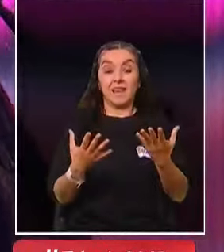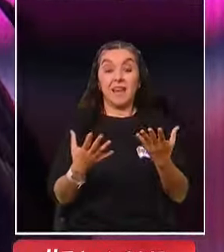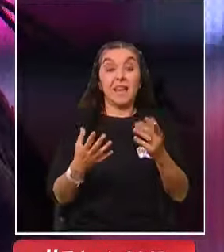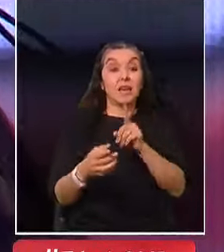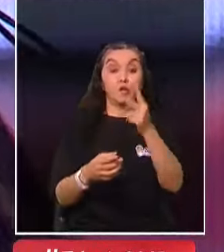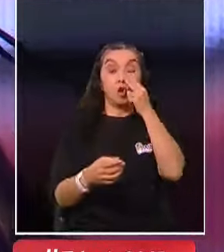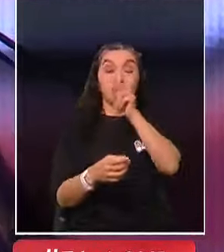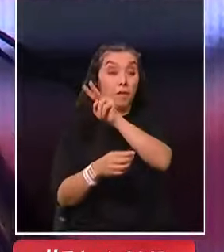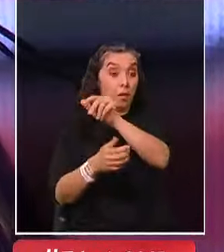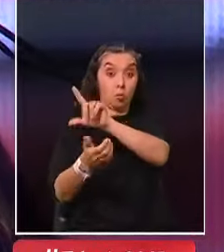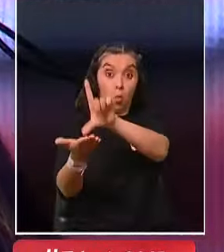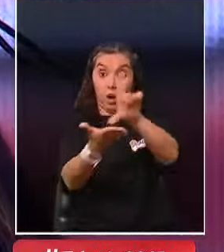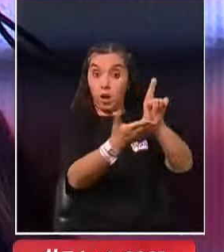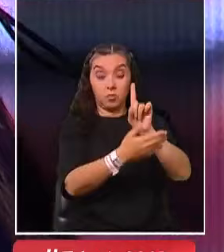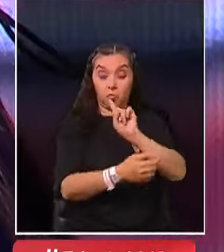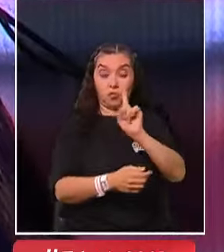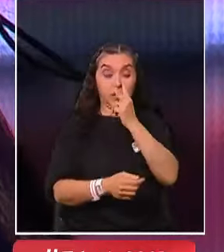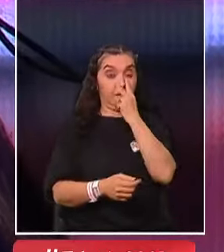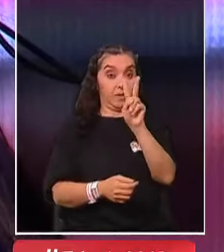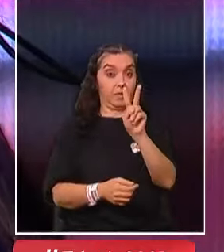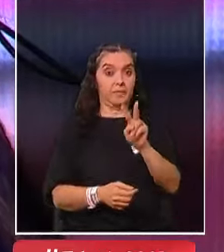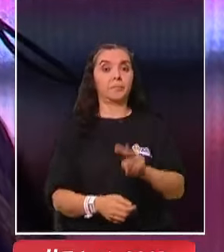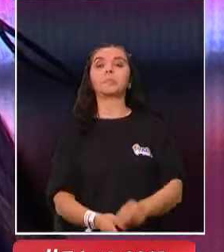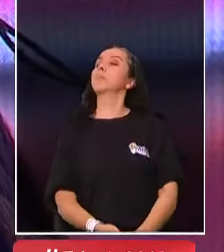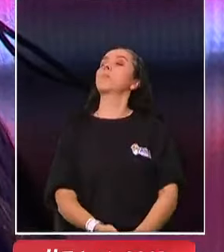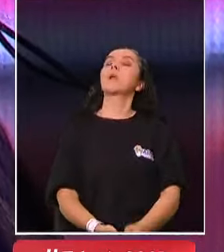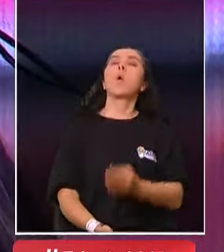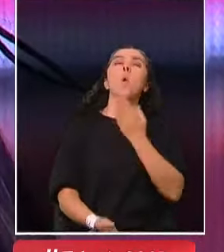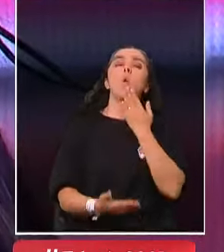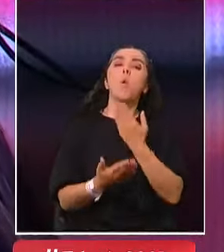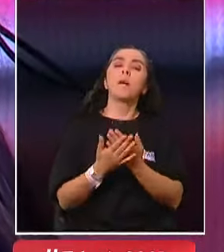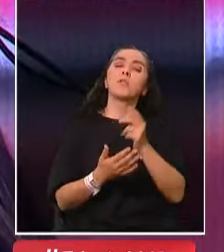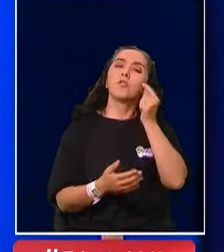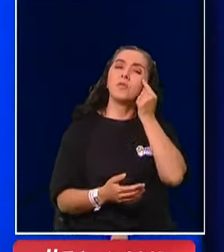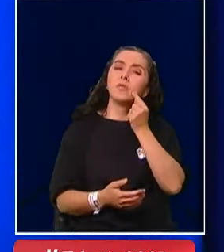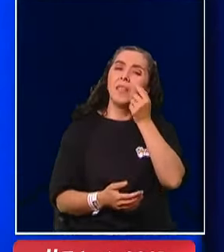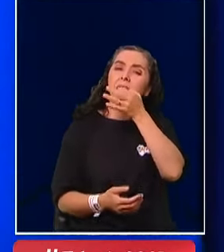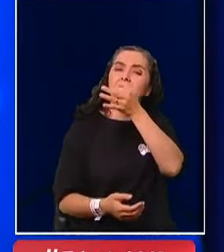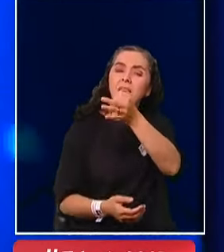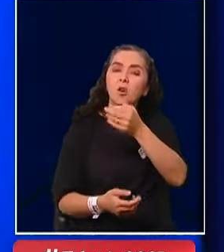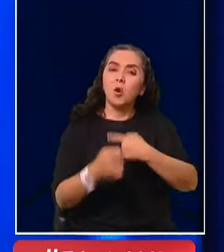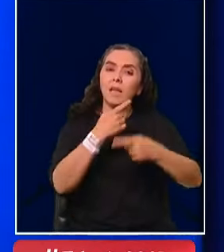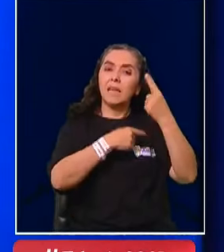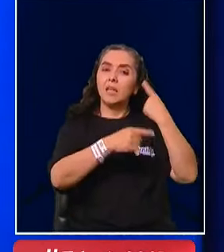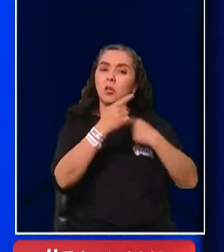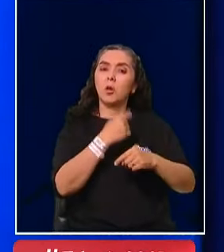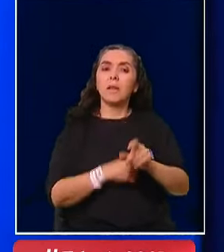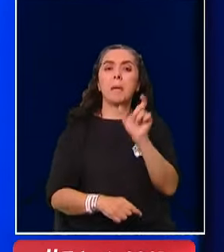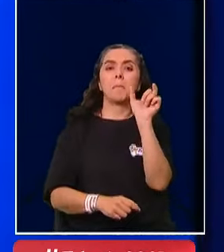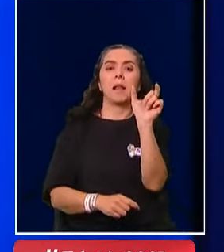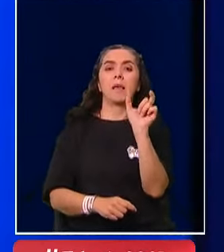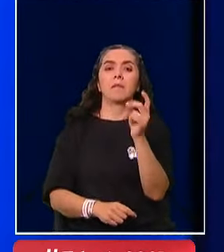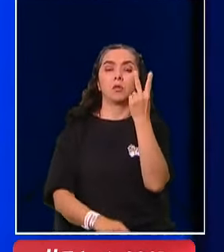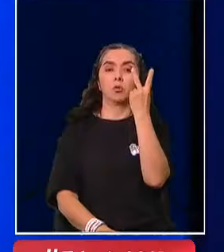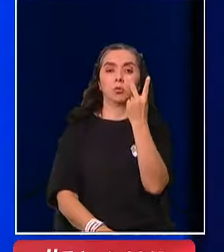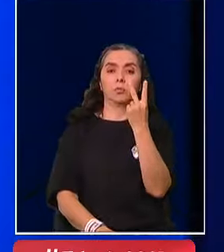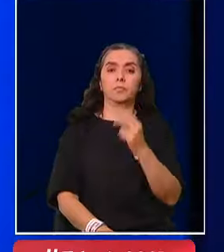eso no se ve en todos lados. Don Francisco, cuando presentó la historia de ustedes, dijo que habían dos palabras claves.